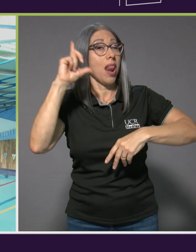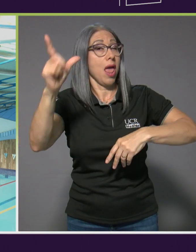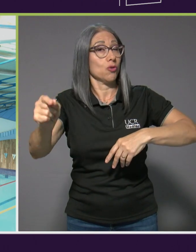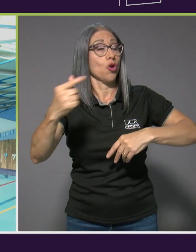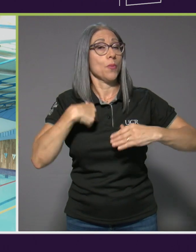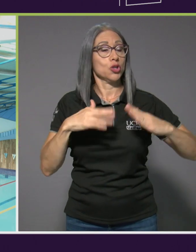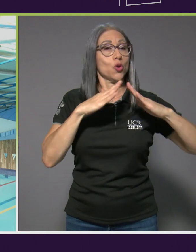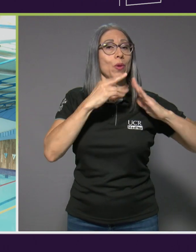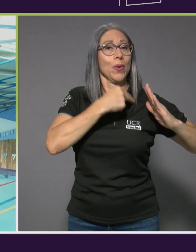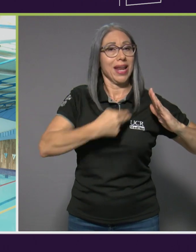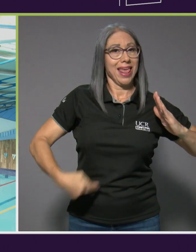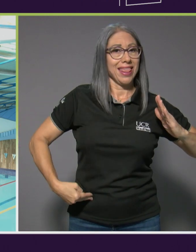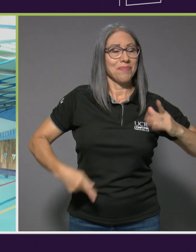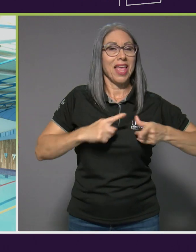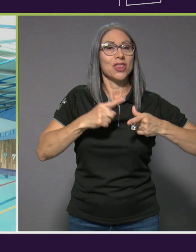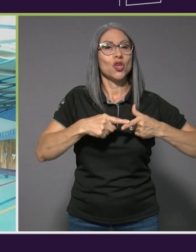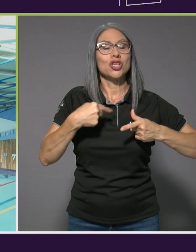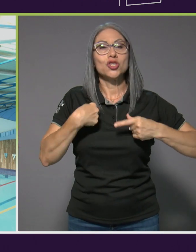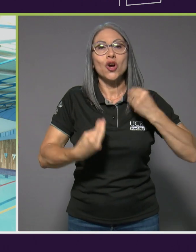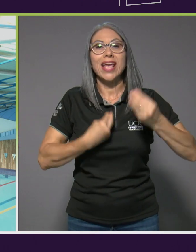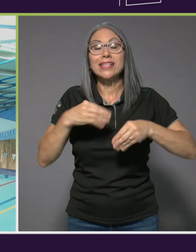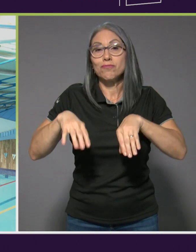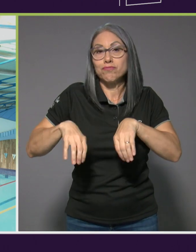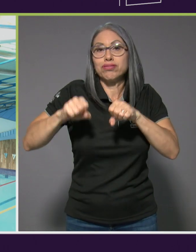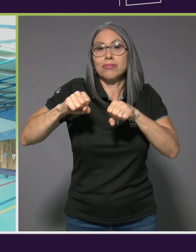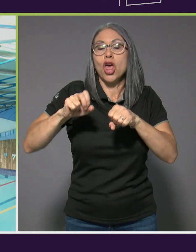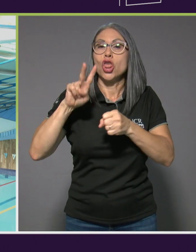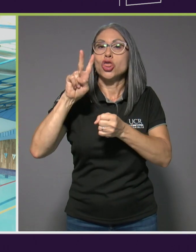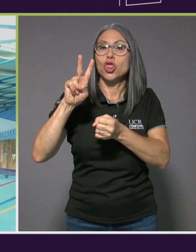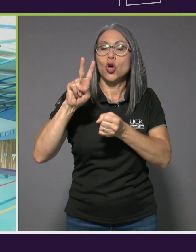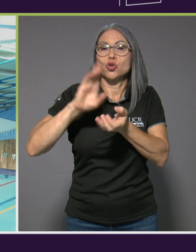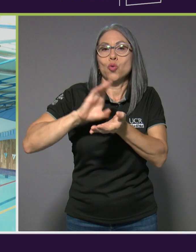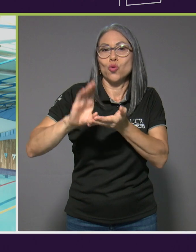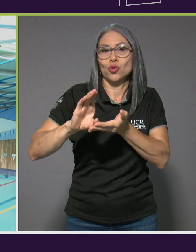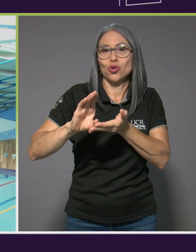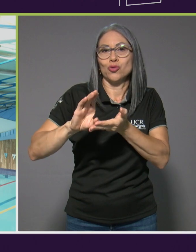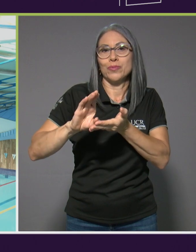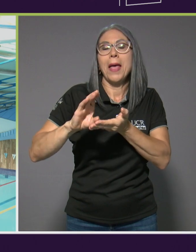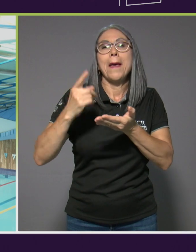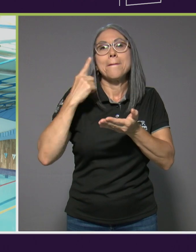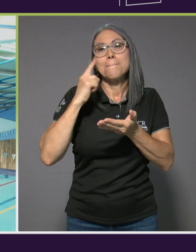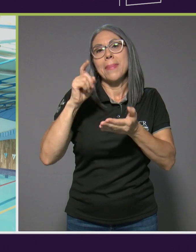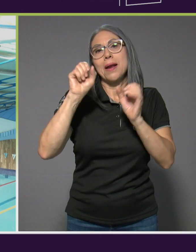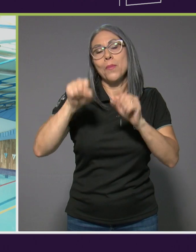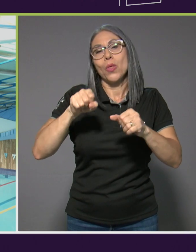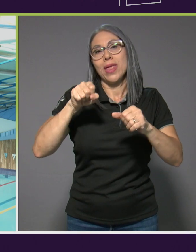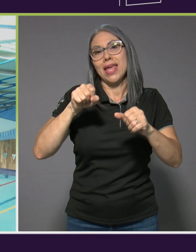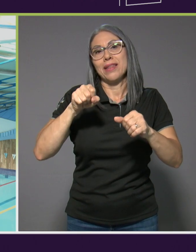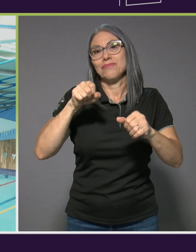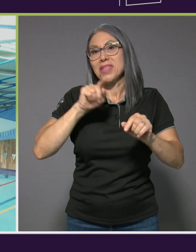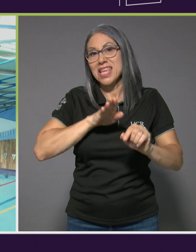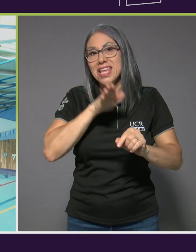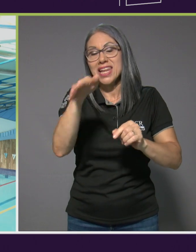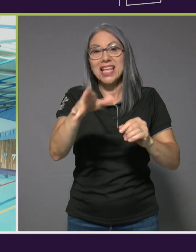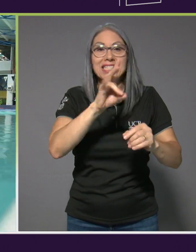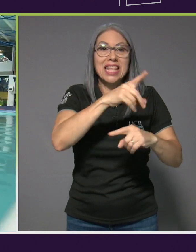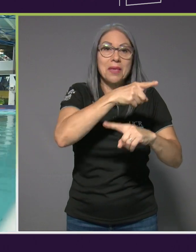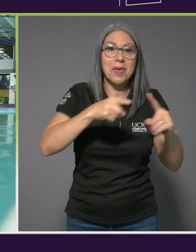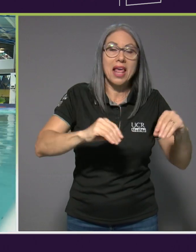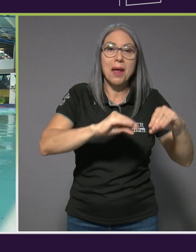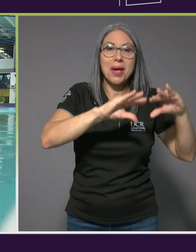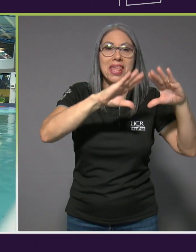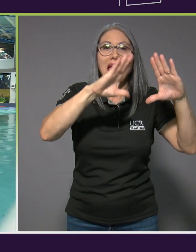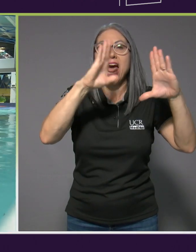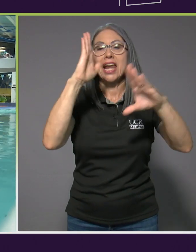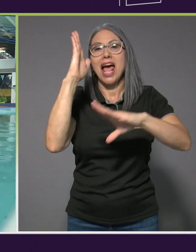lo que hago es agarrar dos materias que es lo que me da chance para ir de siete y media de la mañana hasta mediodía y poder regresar a mi casa a